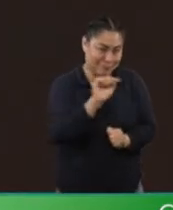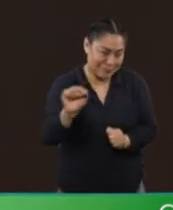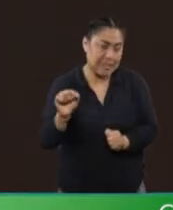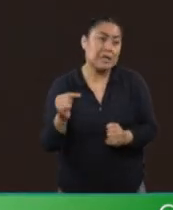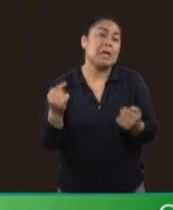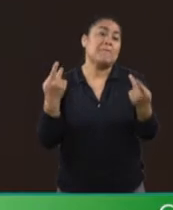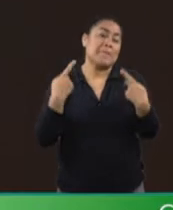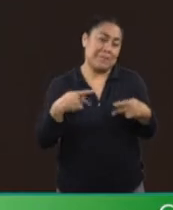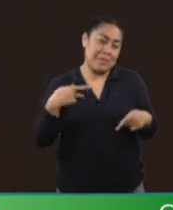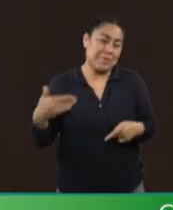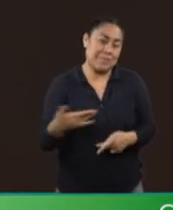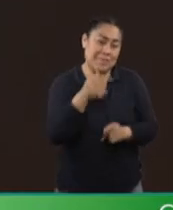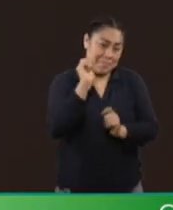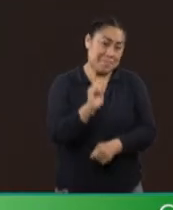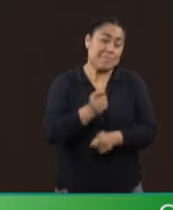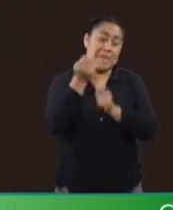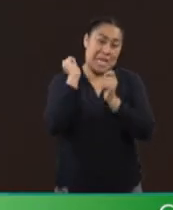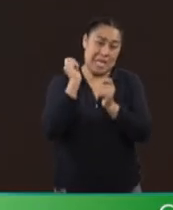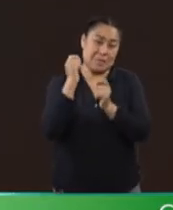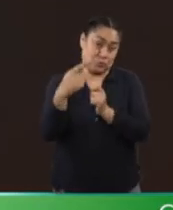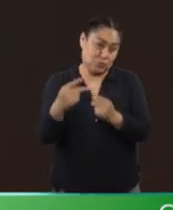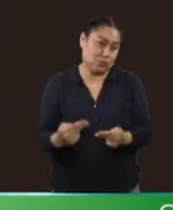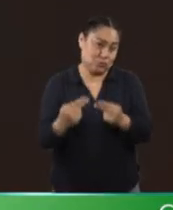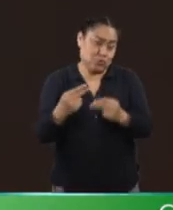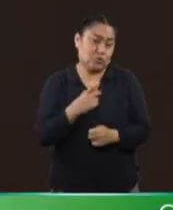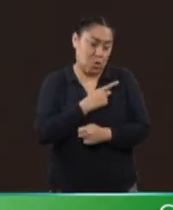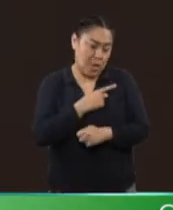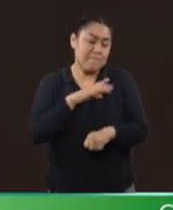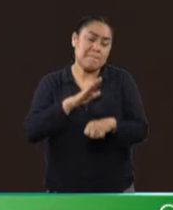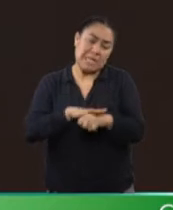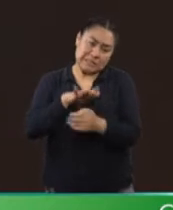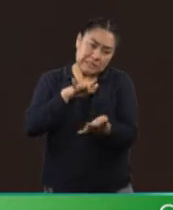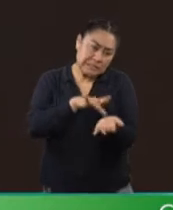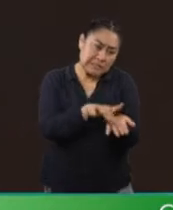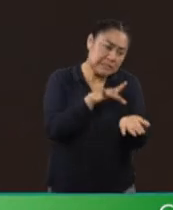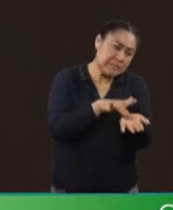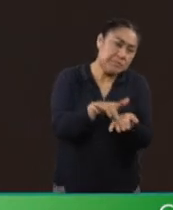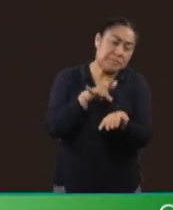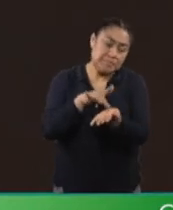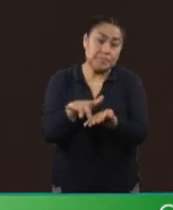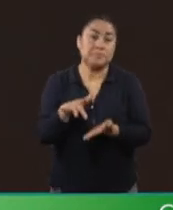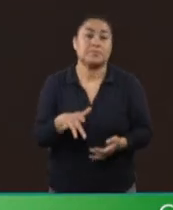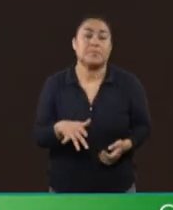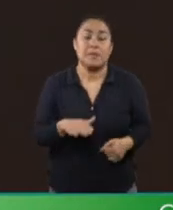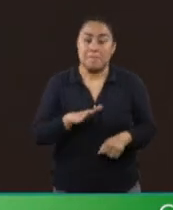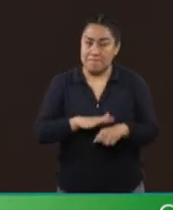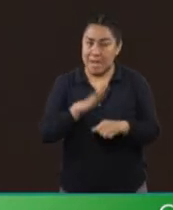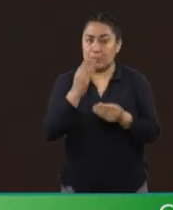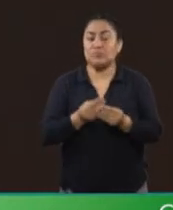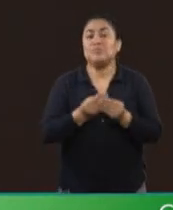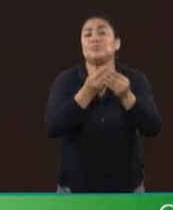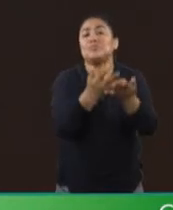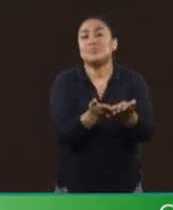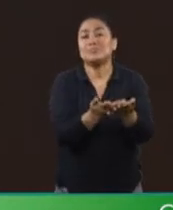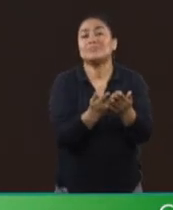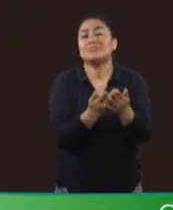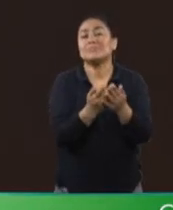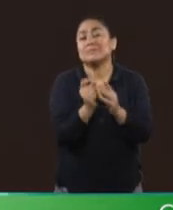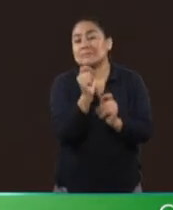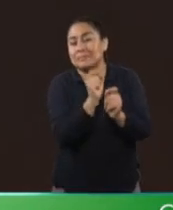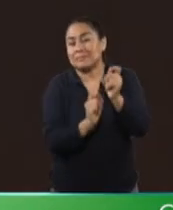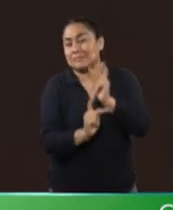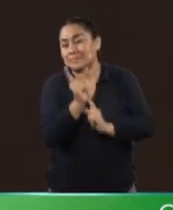pescadores es otro aspecto fundamental para proveer y así proveer fertilizantes gratuitos y